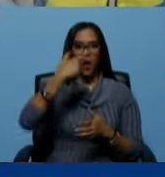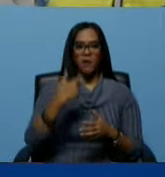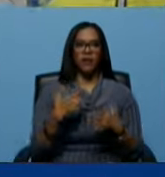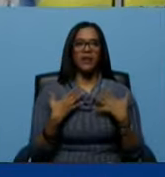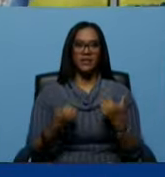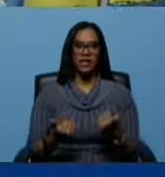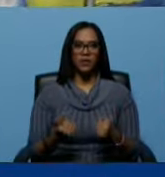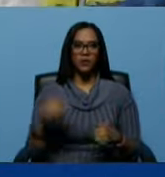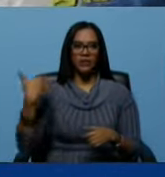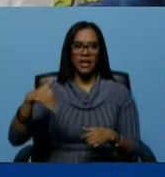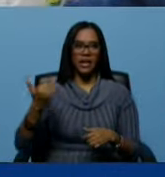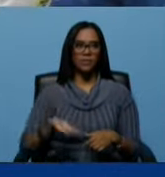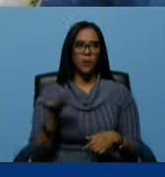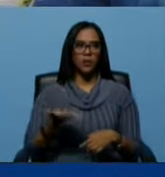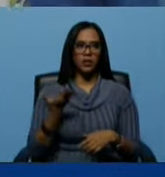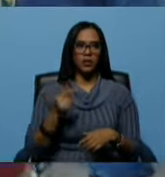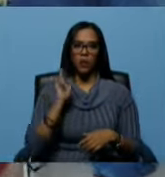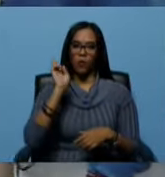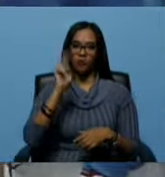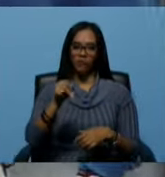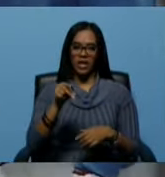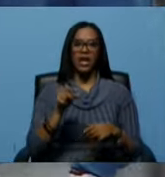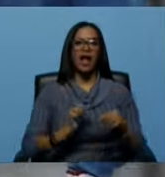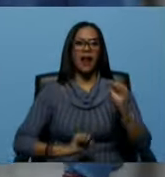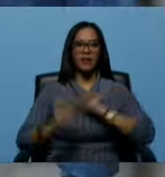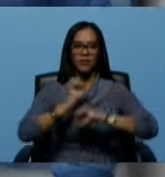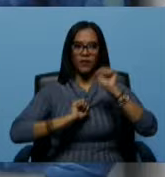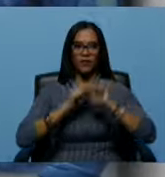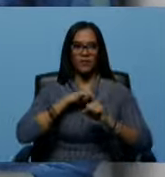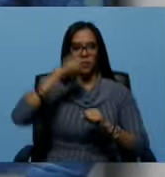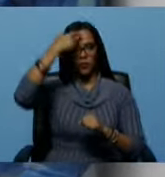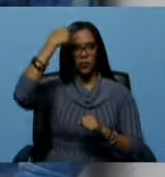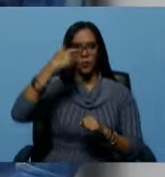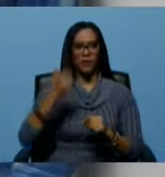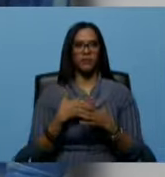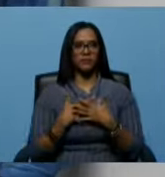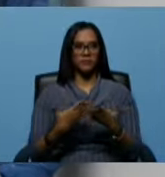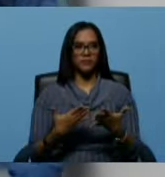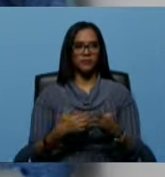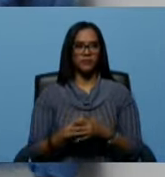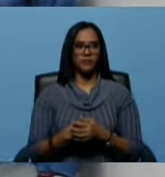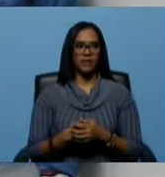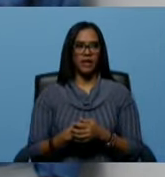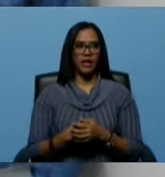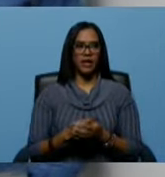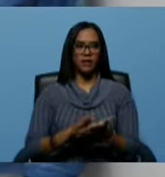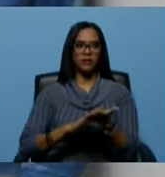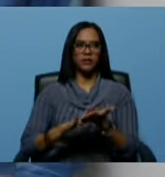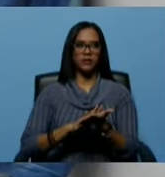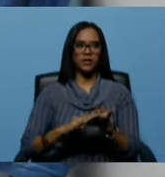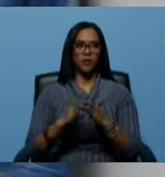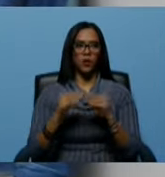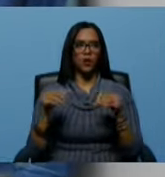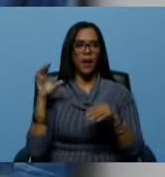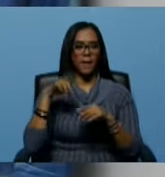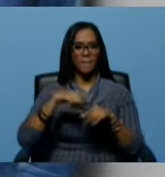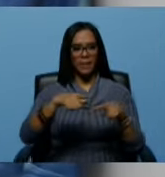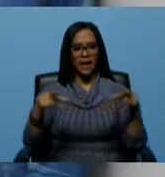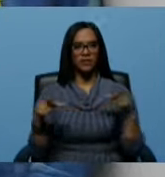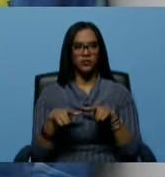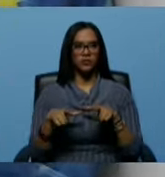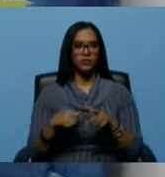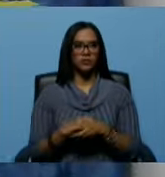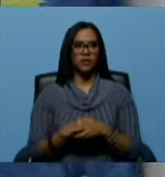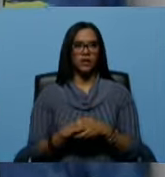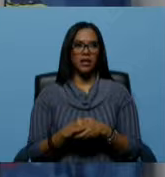derecho fundamental y usted a la defensa de todo nuestro pueblo para garantizar el bienestar, la recuperación de tenemos por aquí, doctora Moncada?